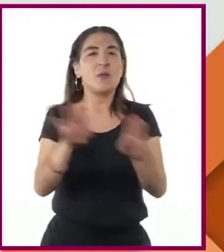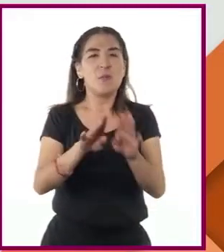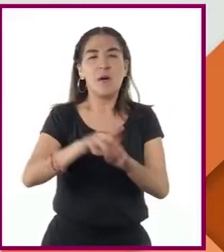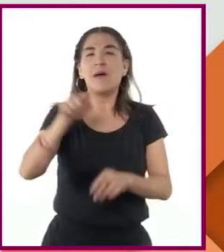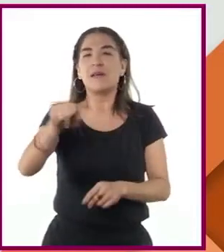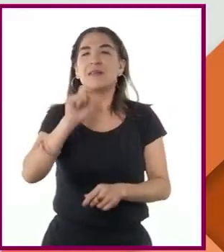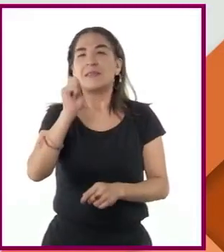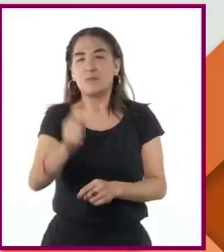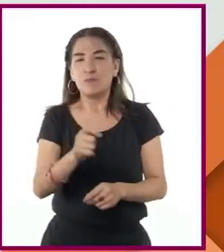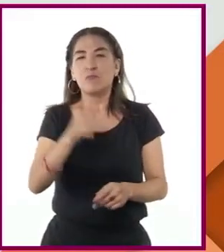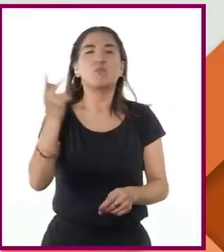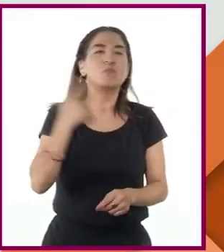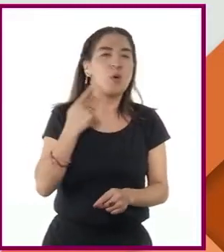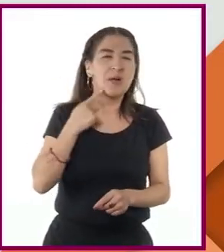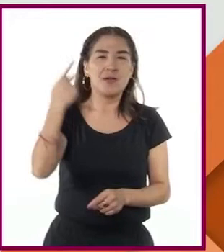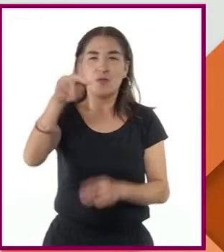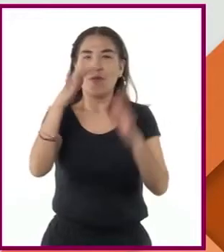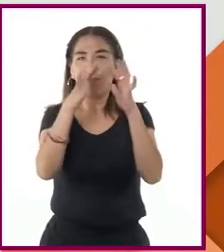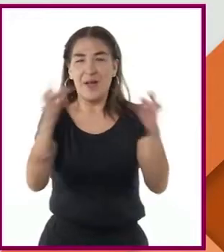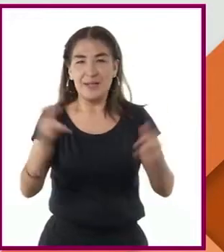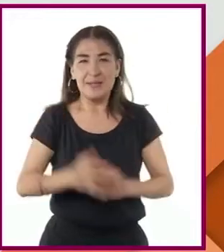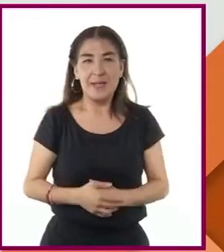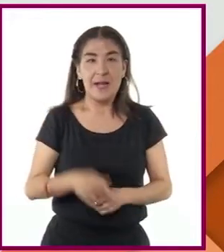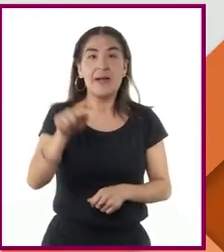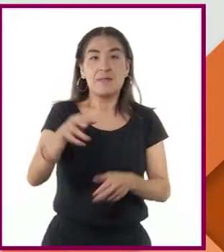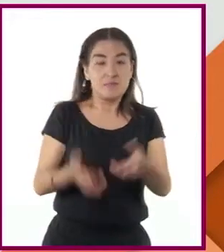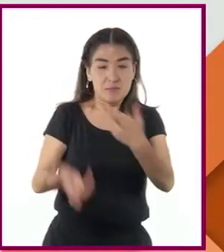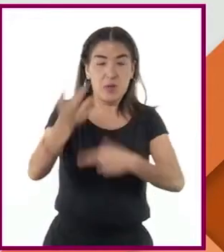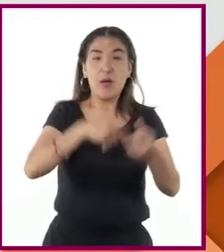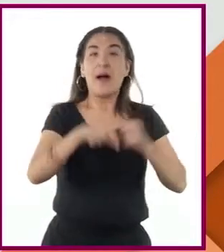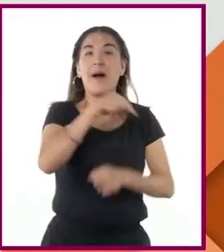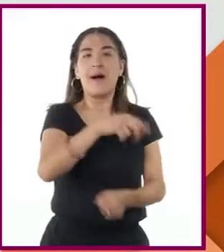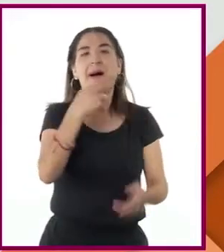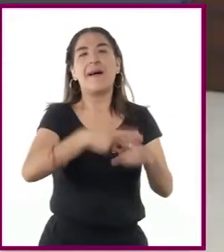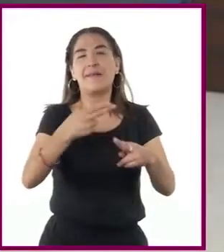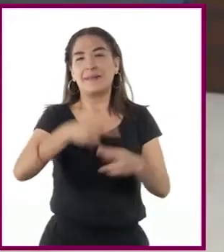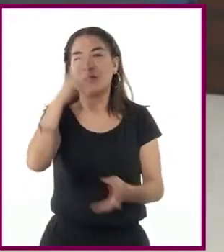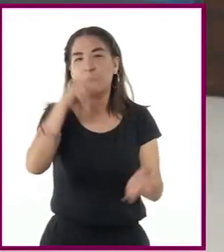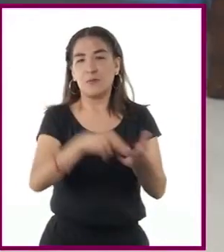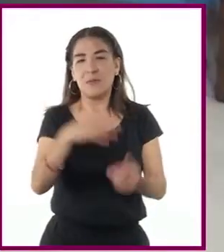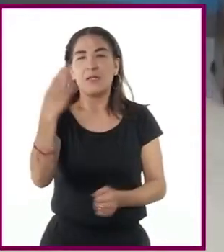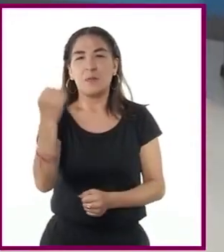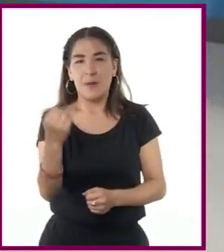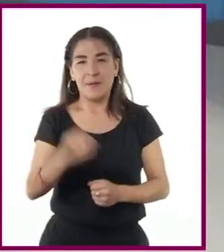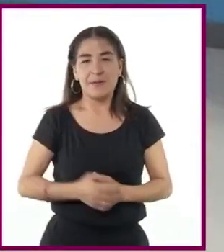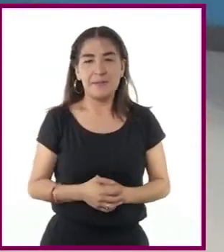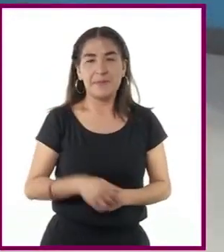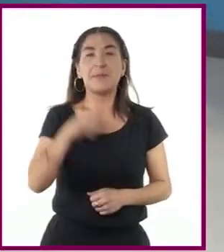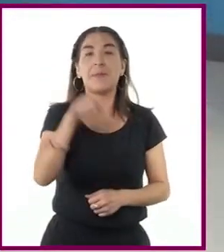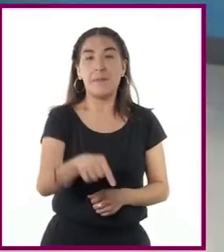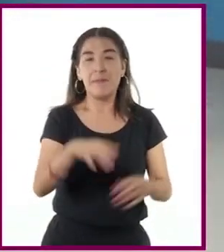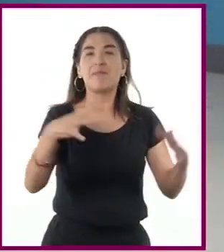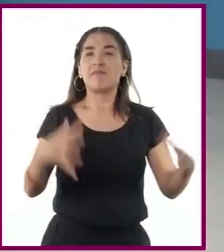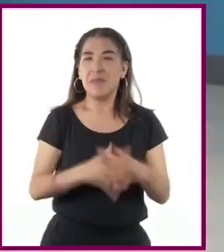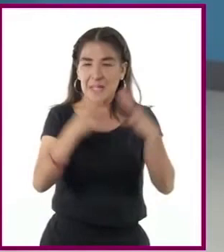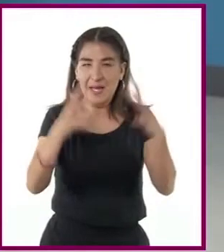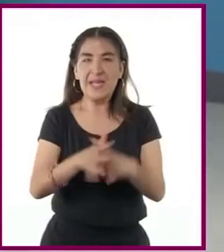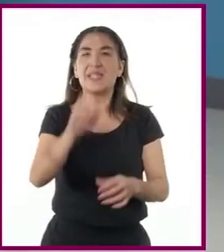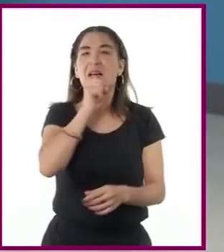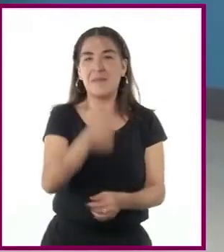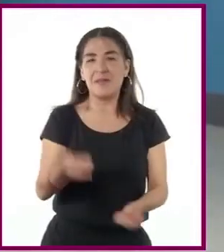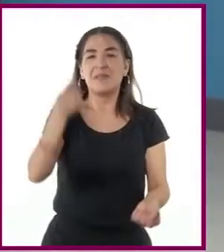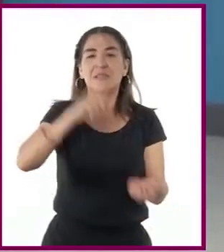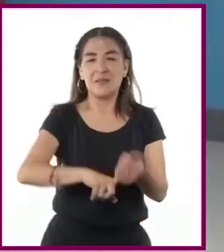francesa. La nación gala regresaría a la OTAN hasta 2009. En el bloque soviético también hubo conflictos interiores.